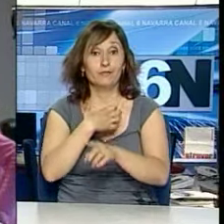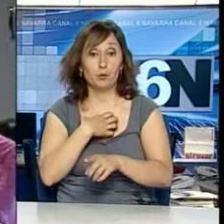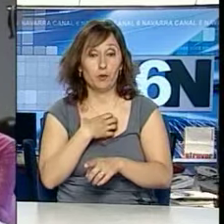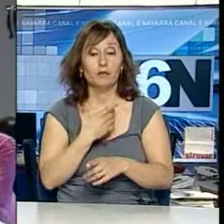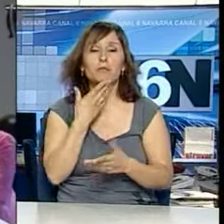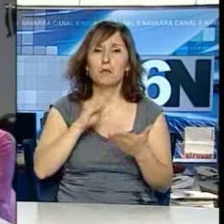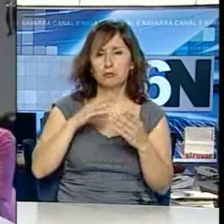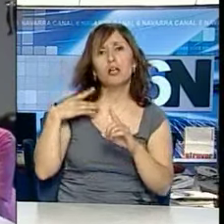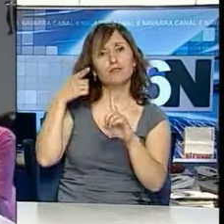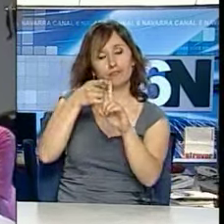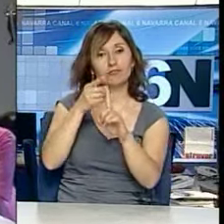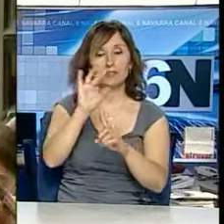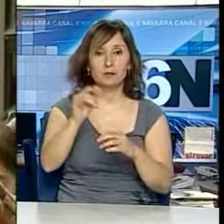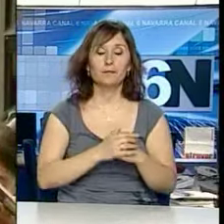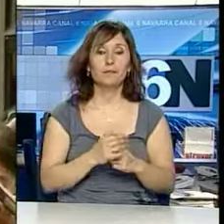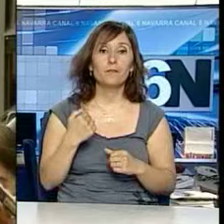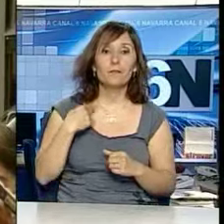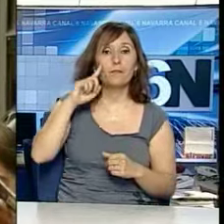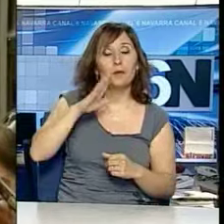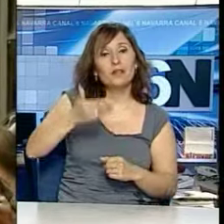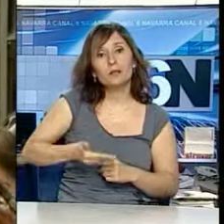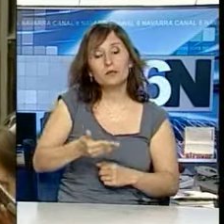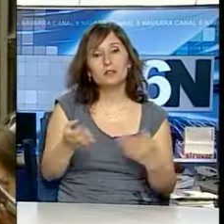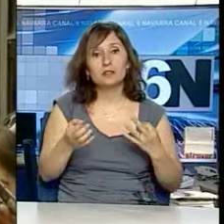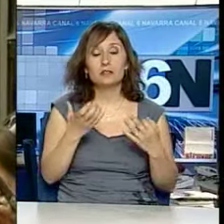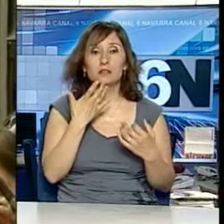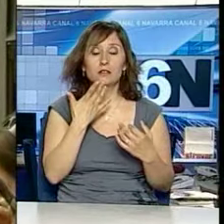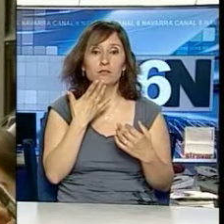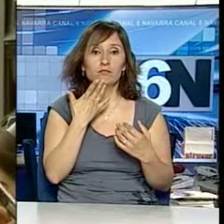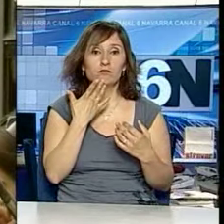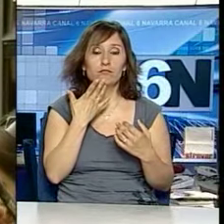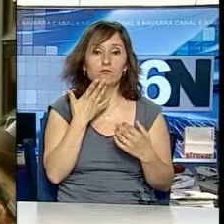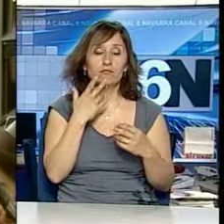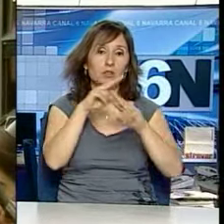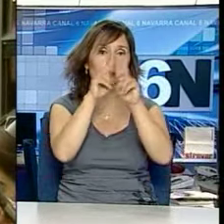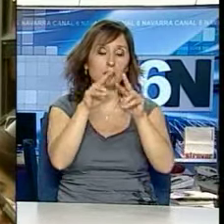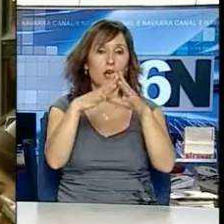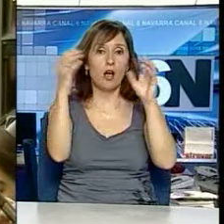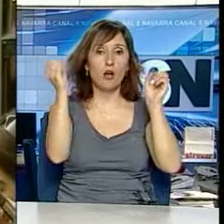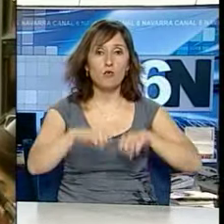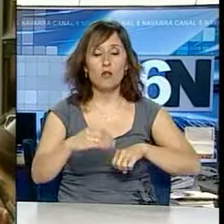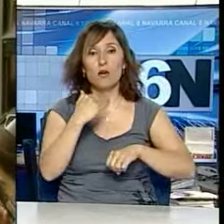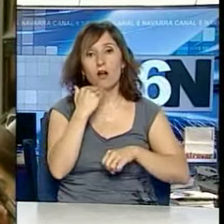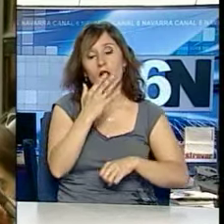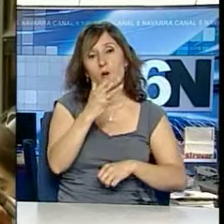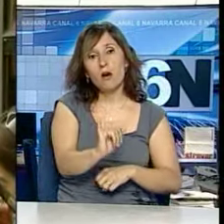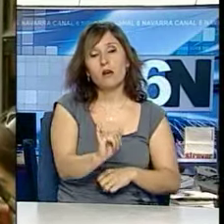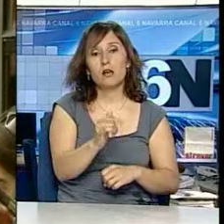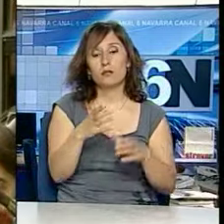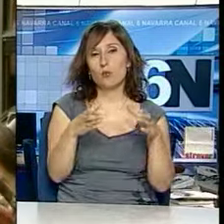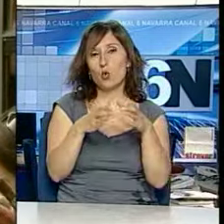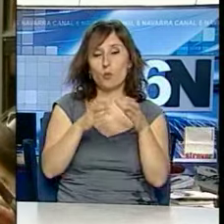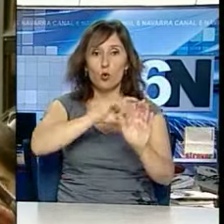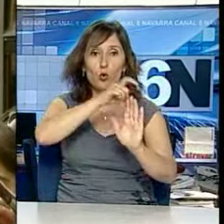buscaba. Lo que sí nos parece determinante es que si se hacen acuerdos para una movilidad sustantiva, es decir, ya grupos